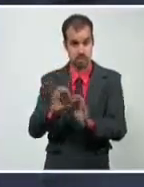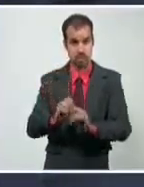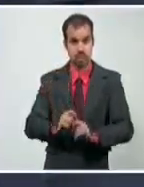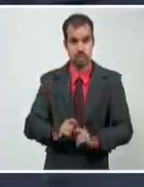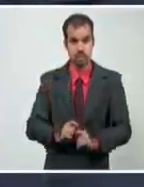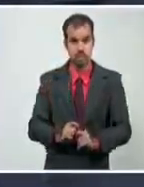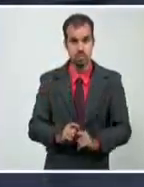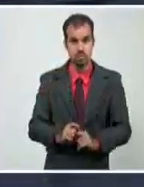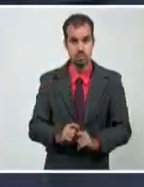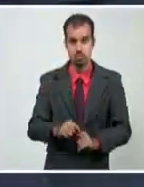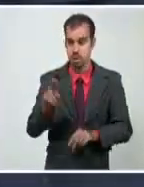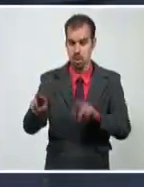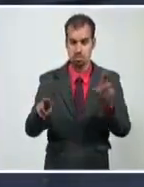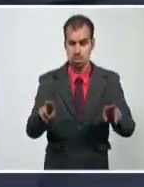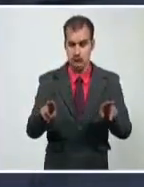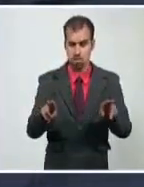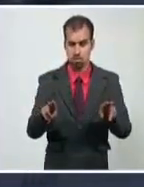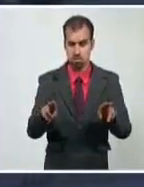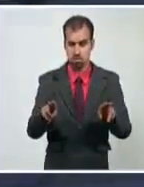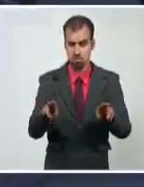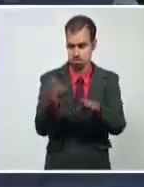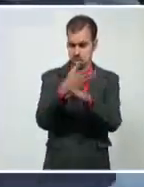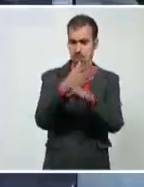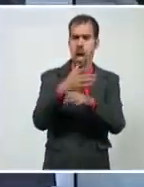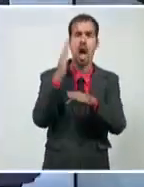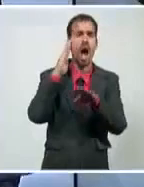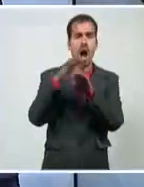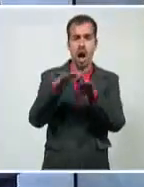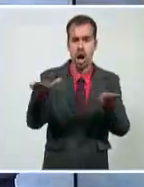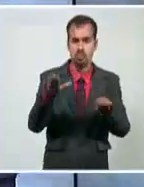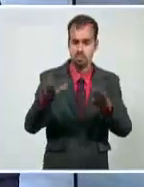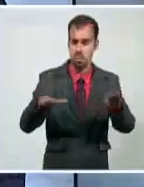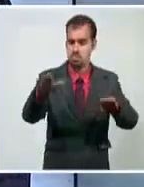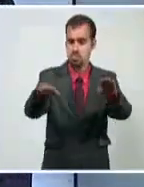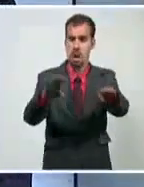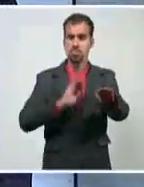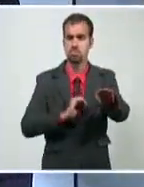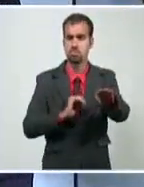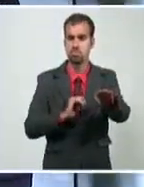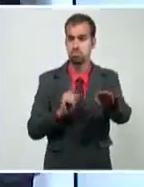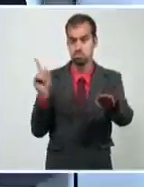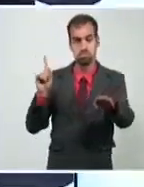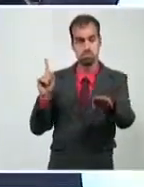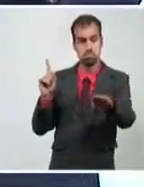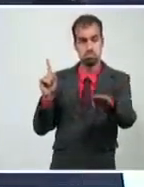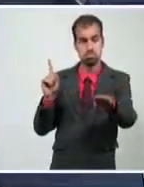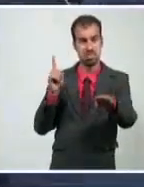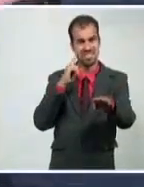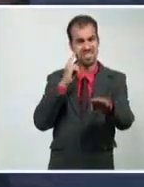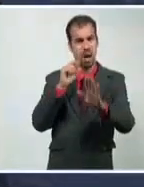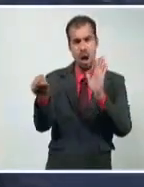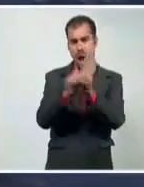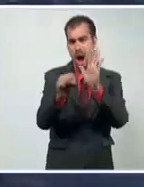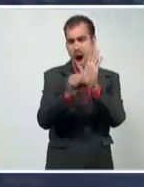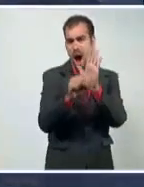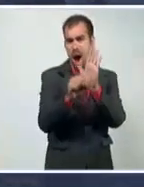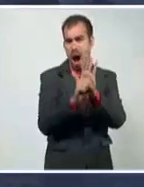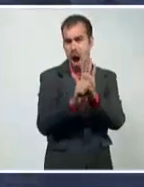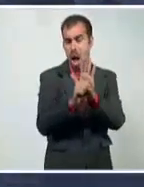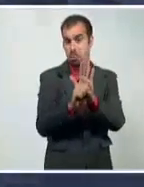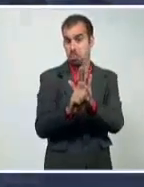pacientes, varias camas en cada sala. Bueno, este es uno de los hospitales. No hemos encontrado el colapso, Ferrer.